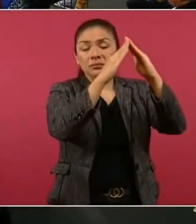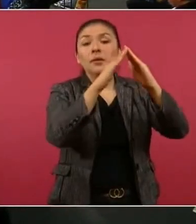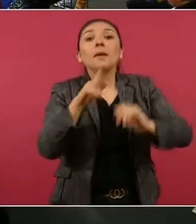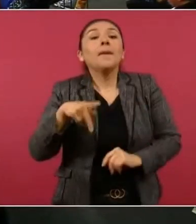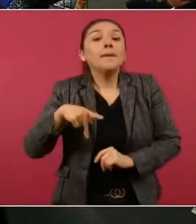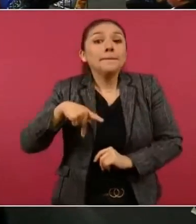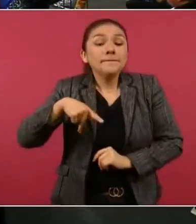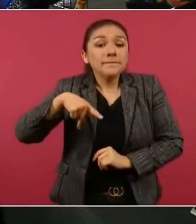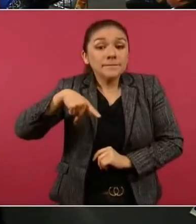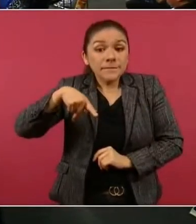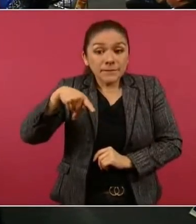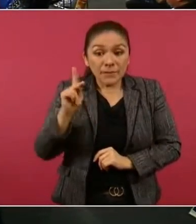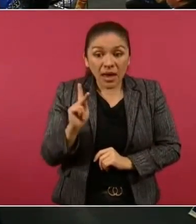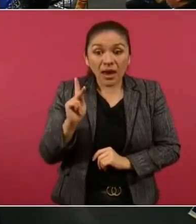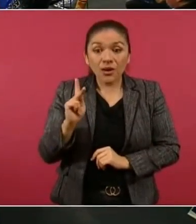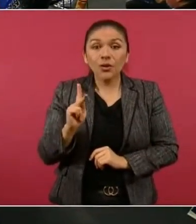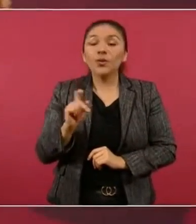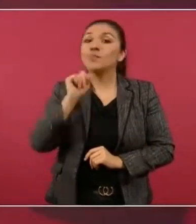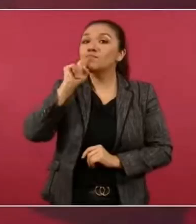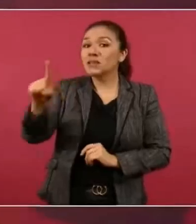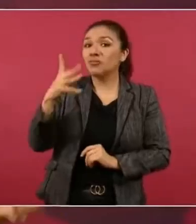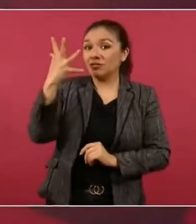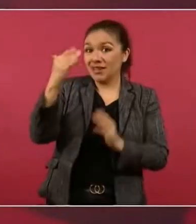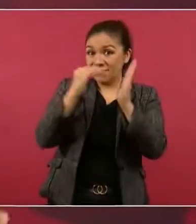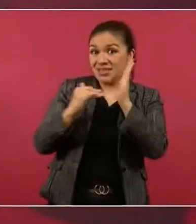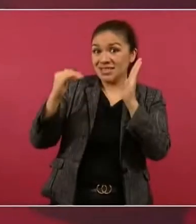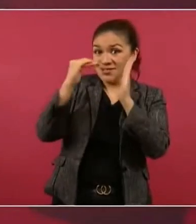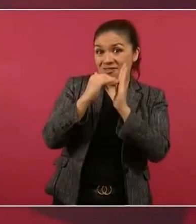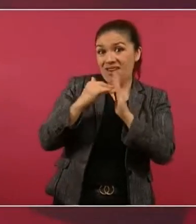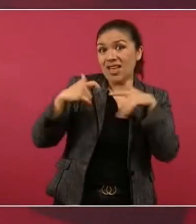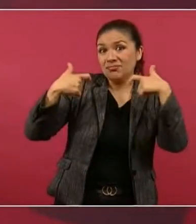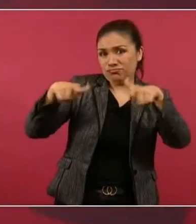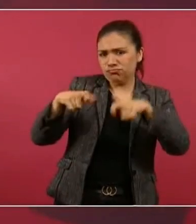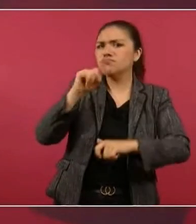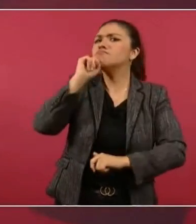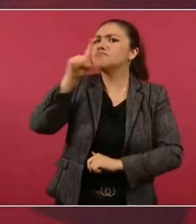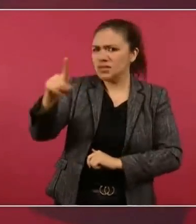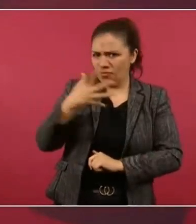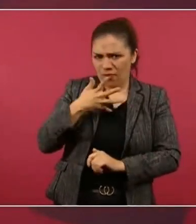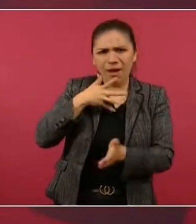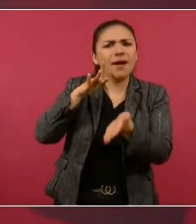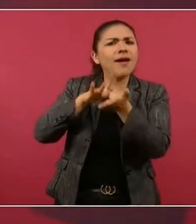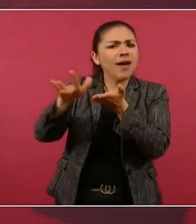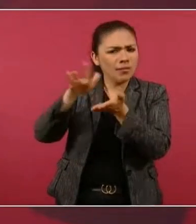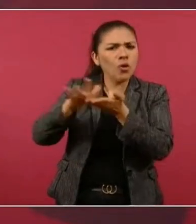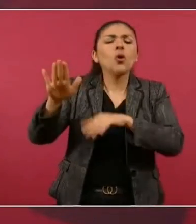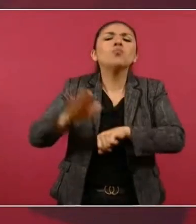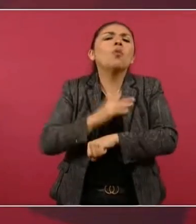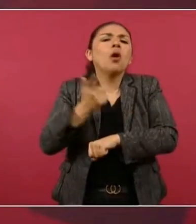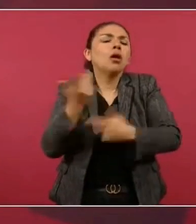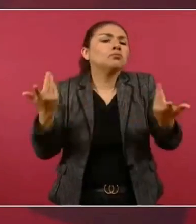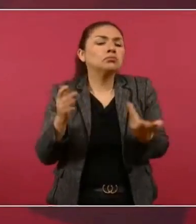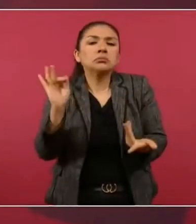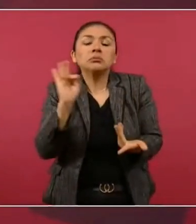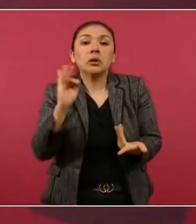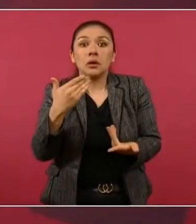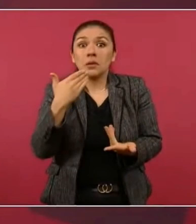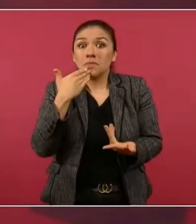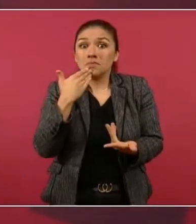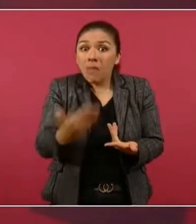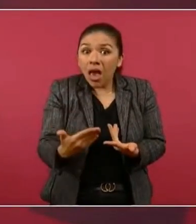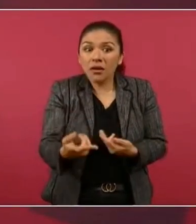Pero a esos 5 millones también les llega el apoyo. Porque si hay crecimiento,